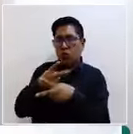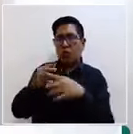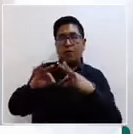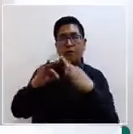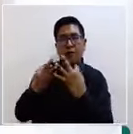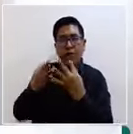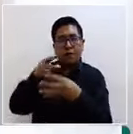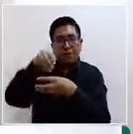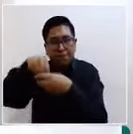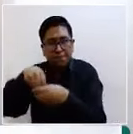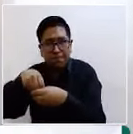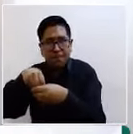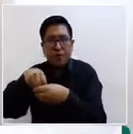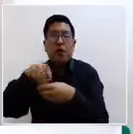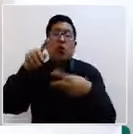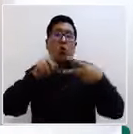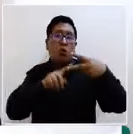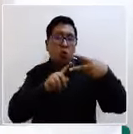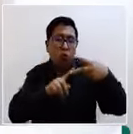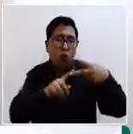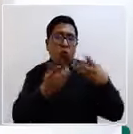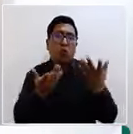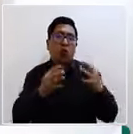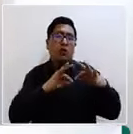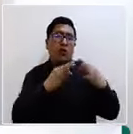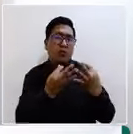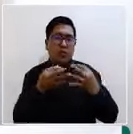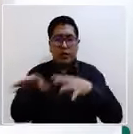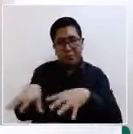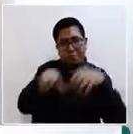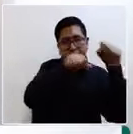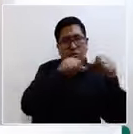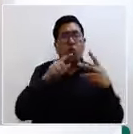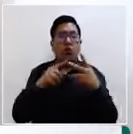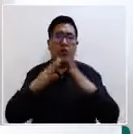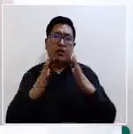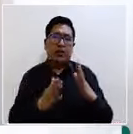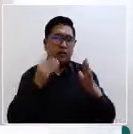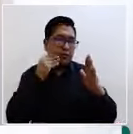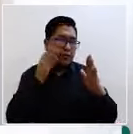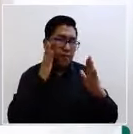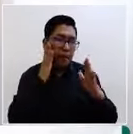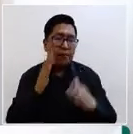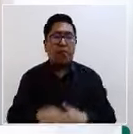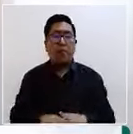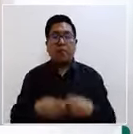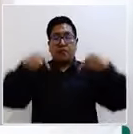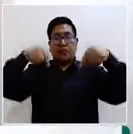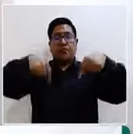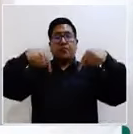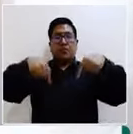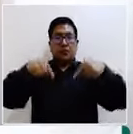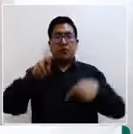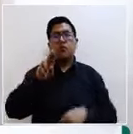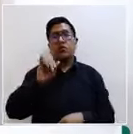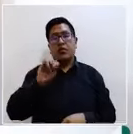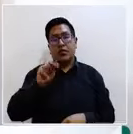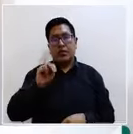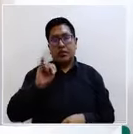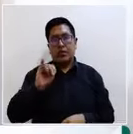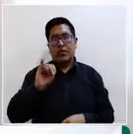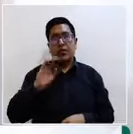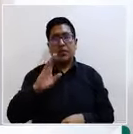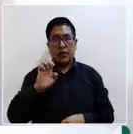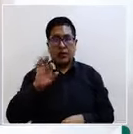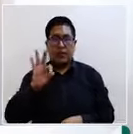biológica, de una familia sustituta o en un centro de acogida. Es por eso que desde UNICEF celebramos y agradecemos el